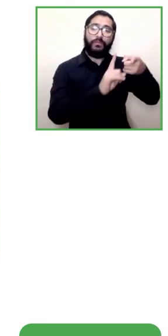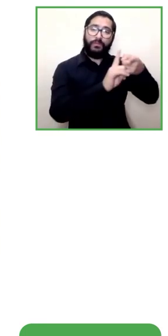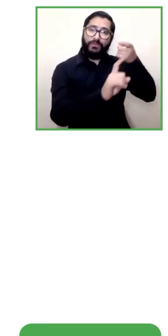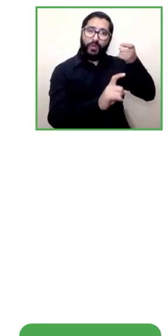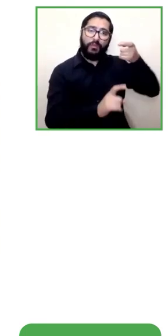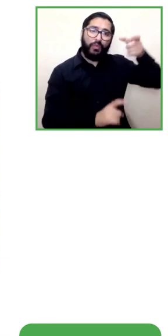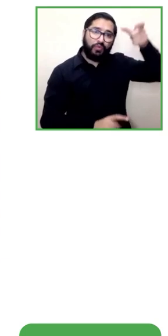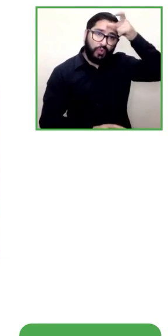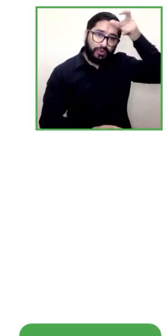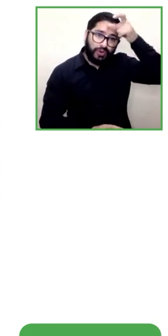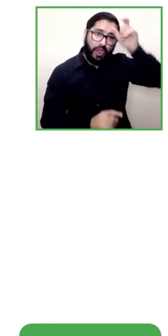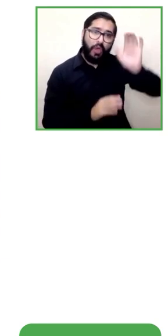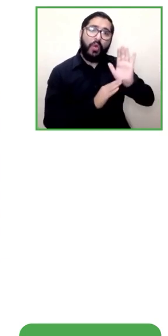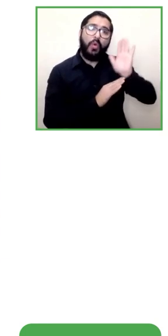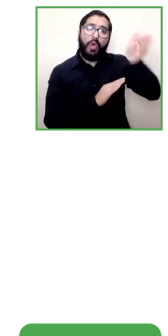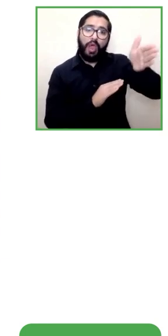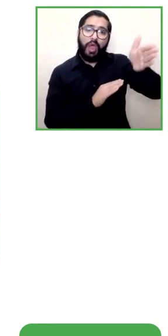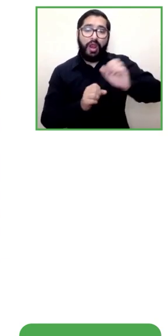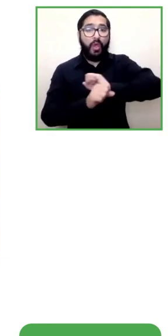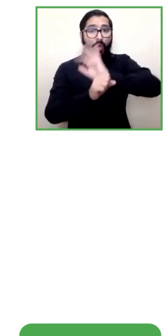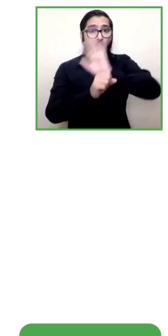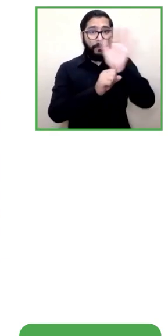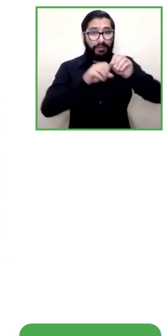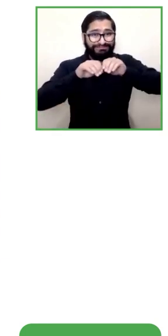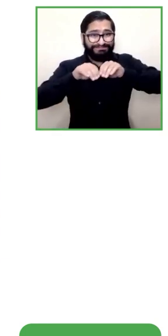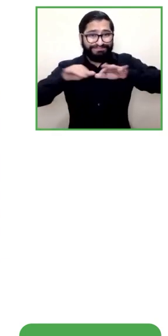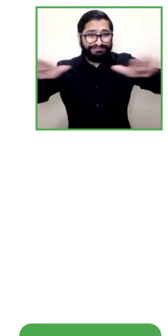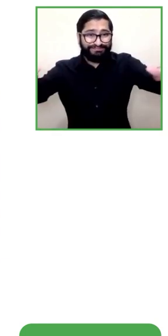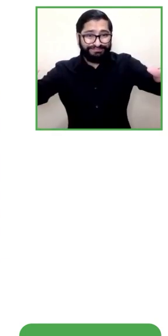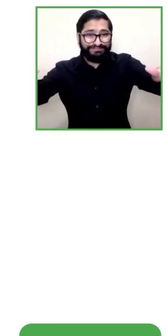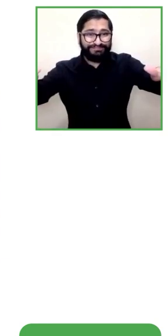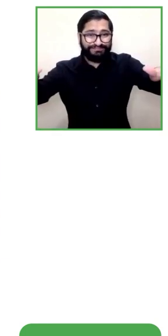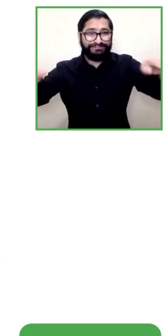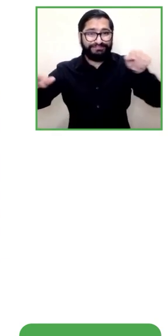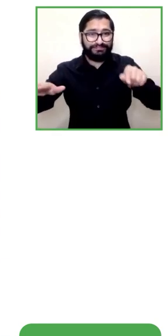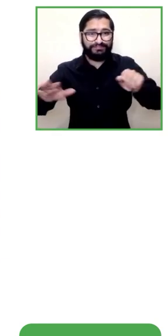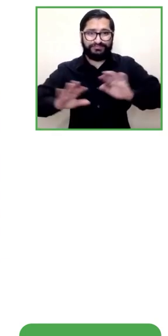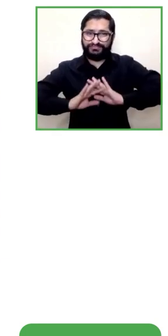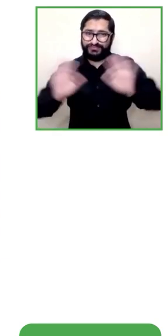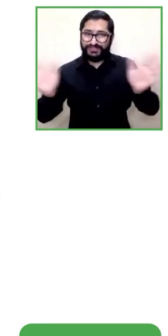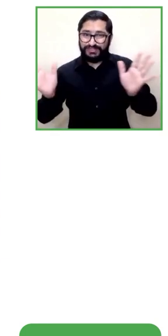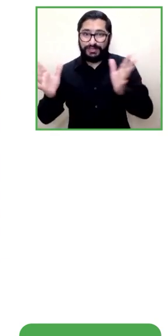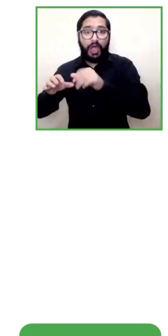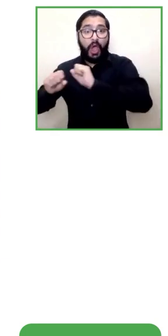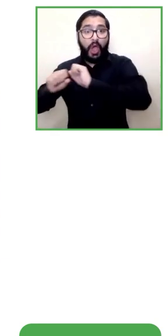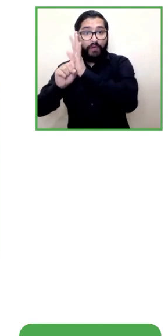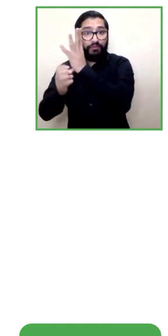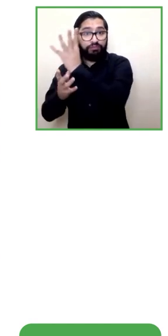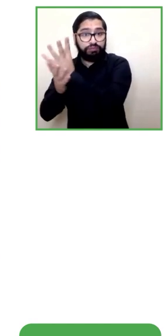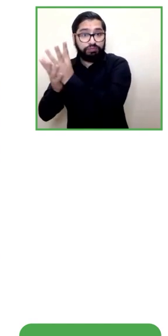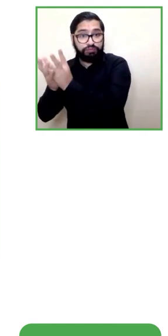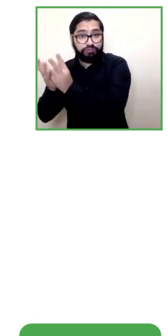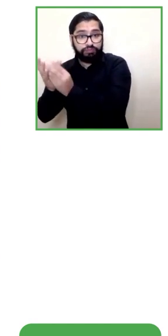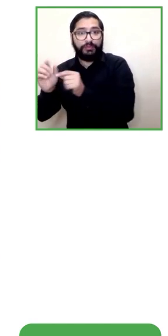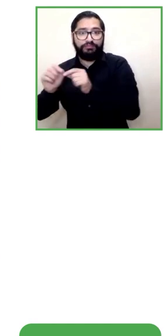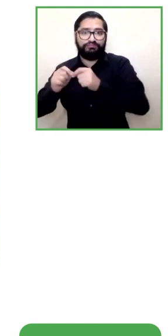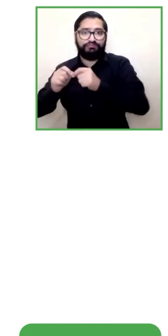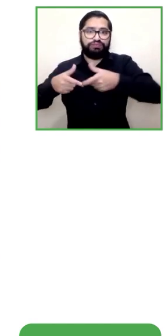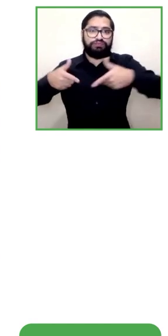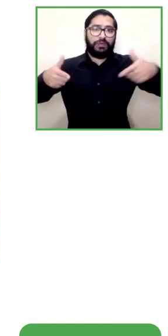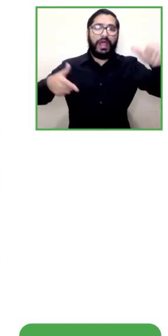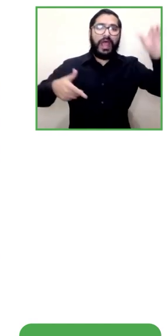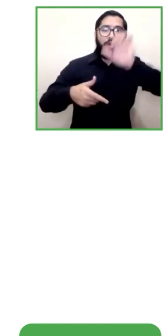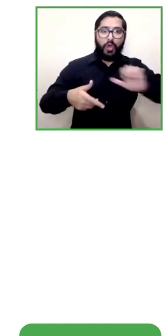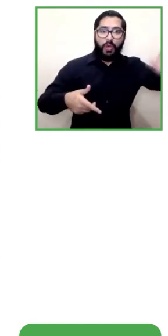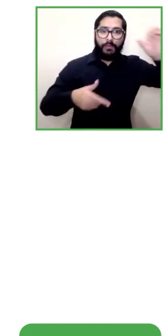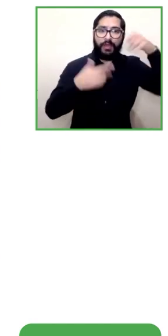esperamos para fines de este año comenzar con Europa y alcanzar mil locales en